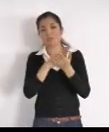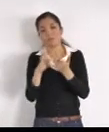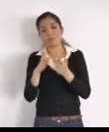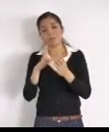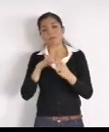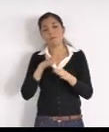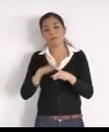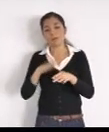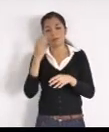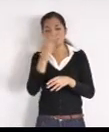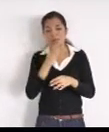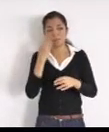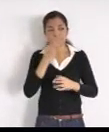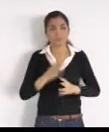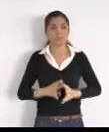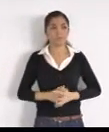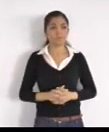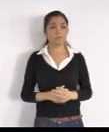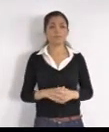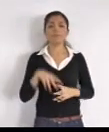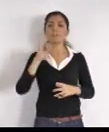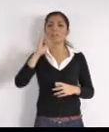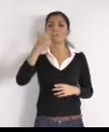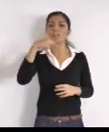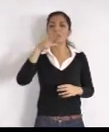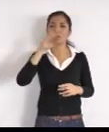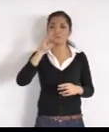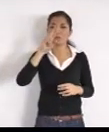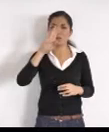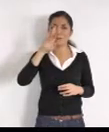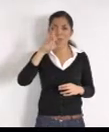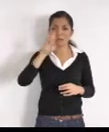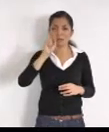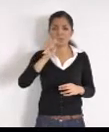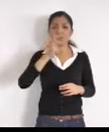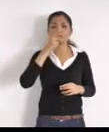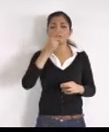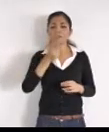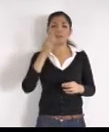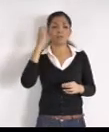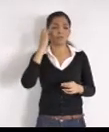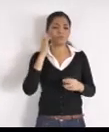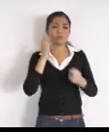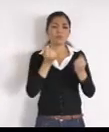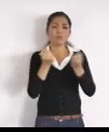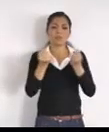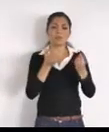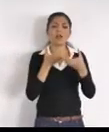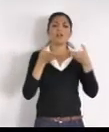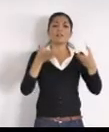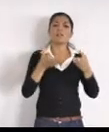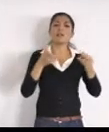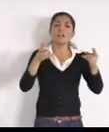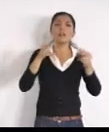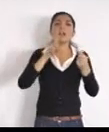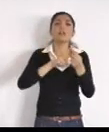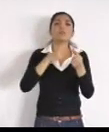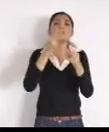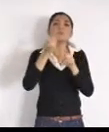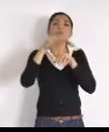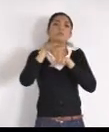estacionar carros, en la calle, genera, una fila interminable, sobre la carretera, San Sebastián, hacia Cruz, hacia,